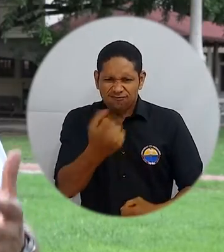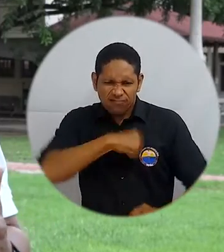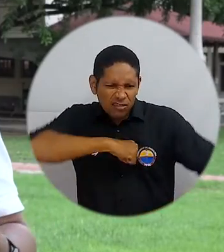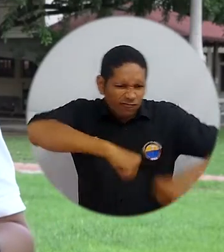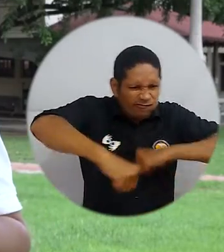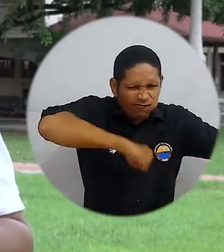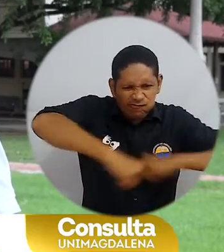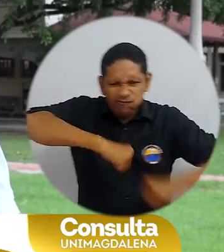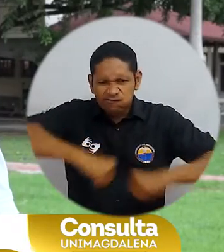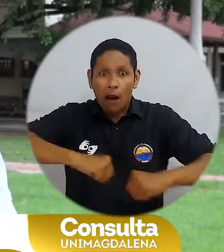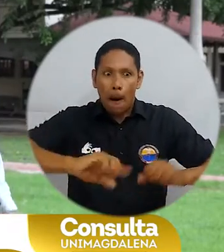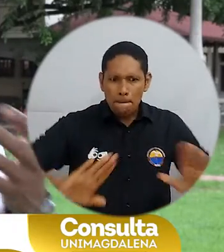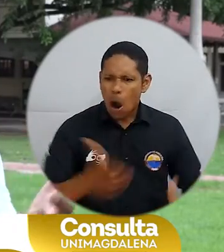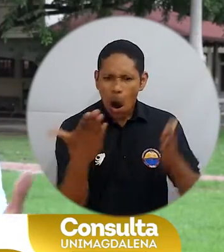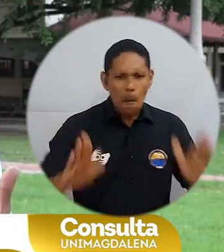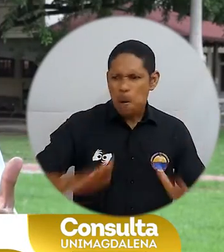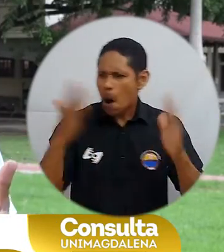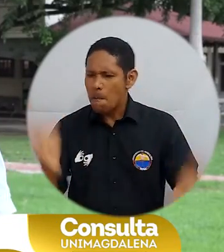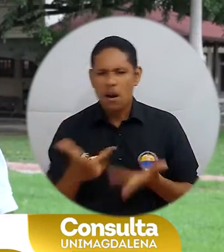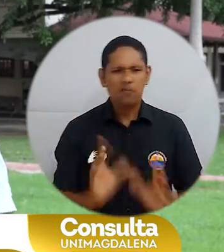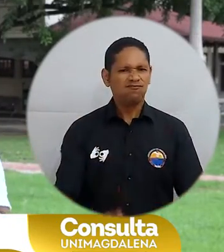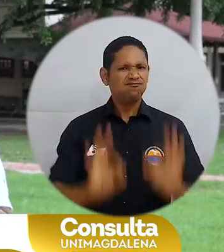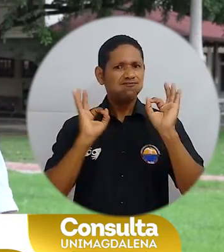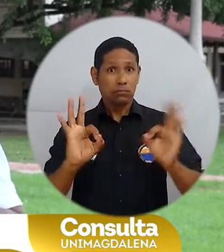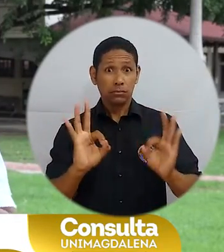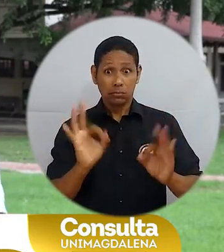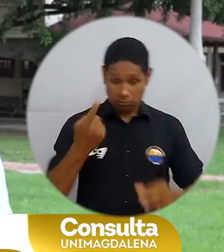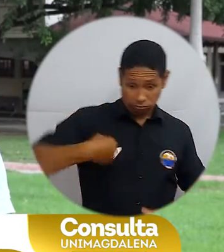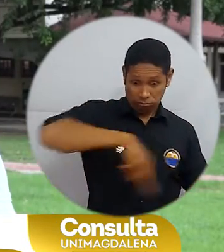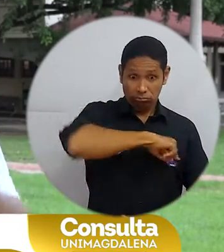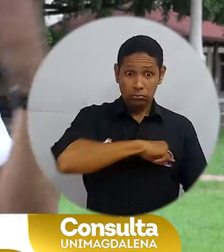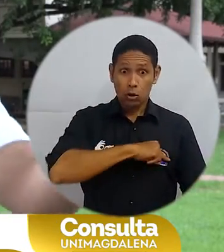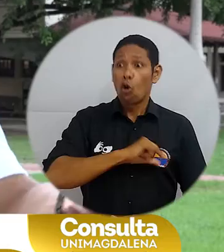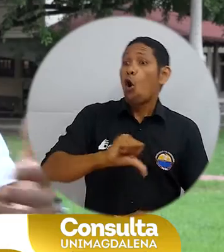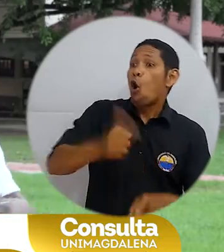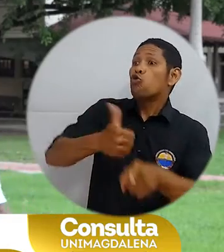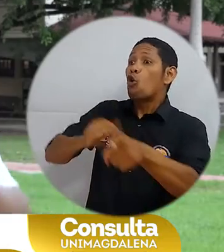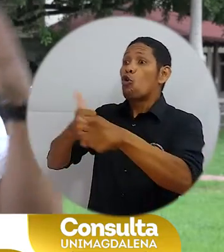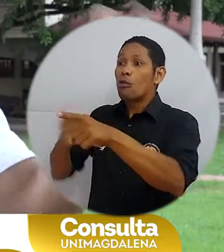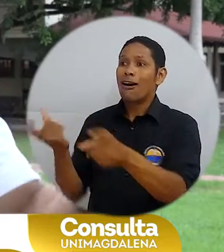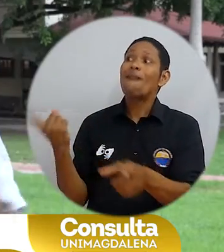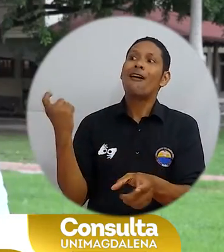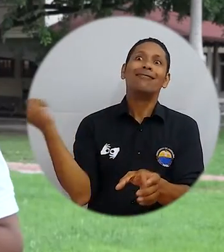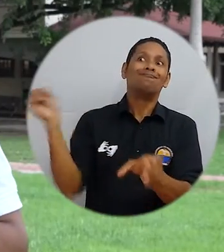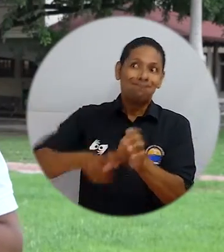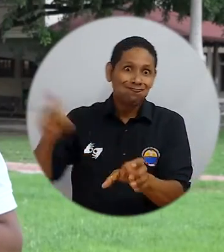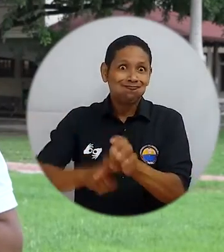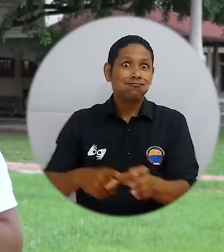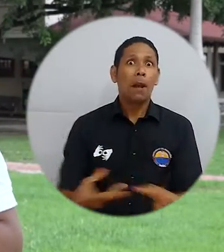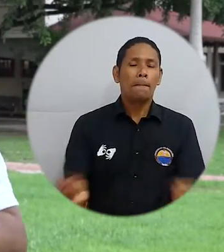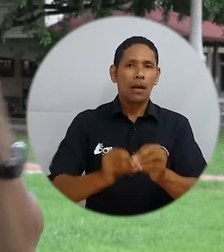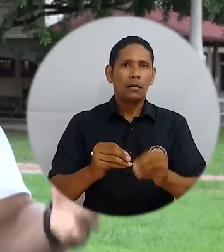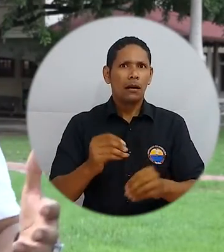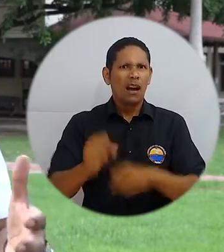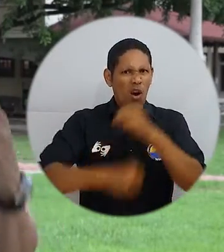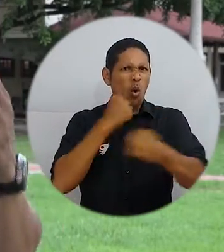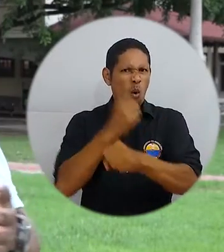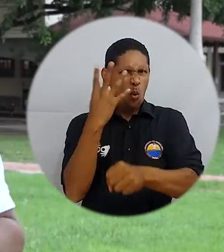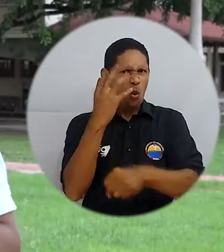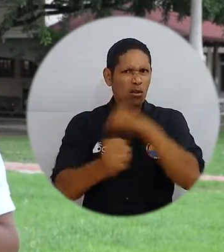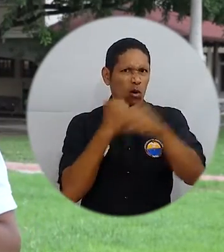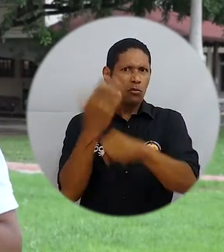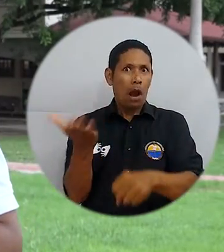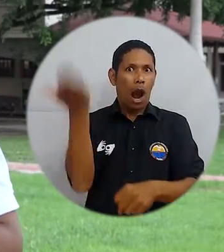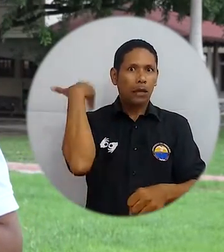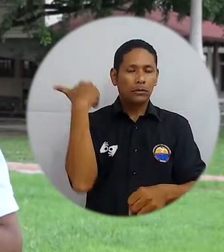un minuto tratando de hacerla cada vez mejor. No solamente por nosotros, sino por los otros, por los que no han llegado a ella. Hace cuatro años